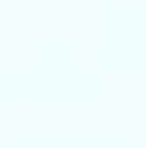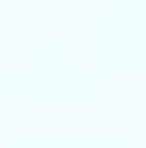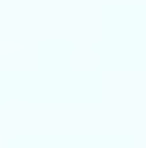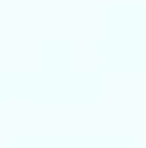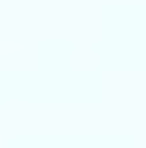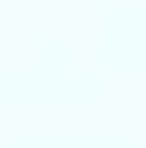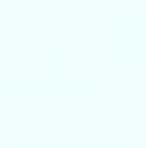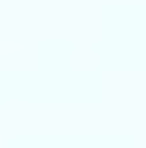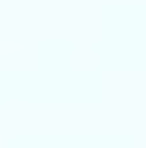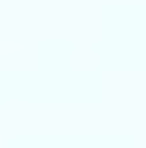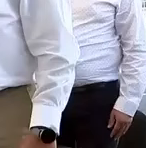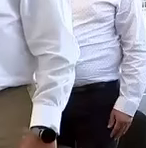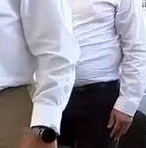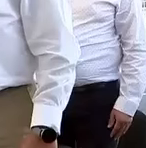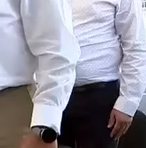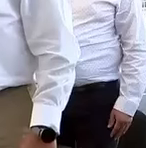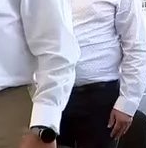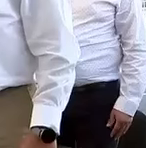de Baja California Baja California